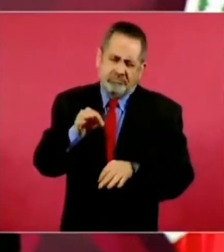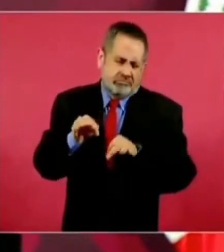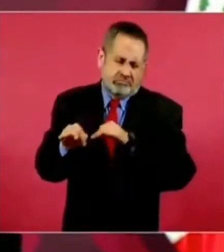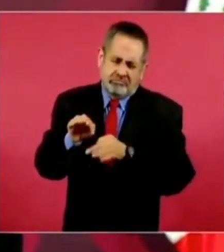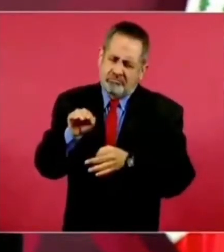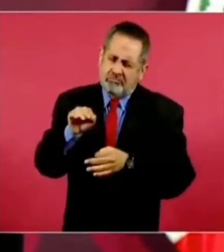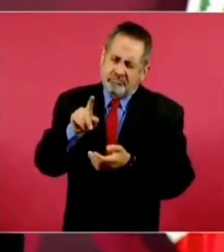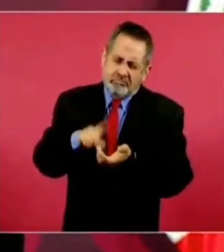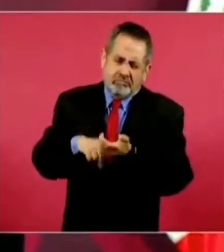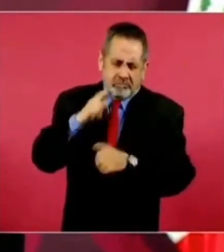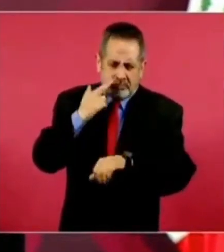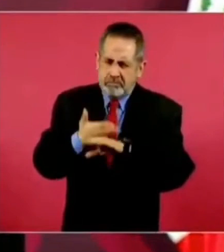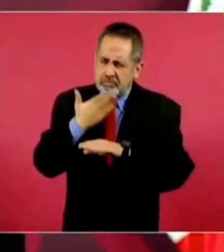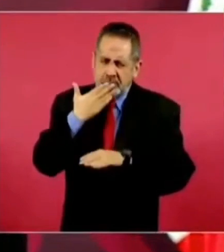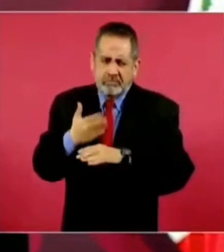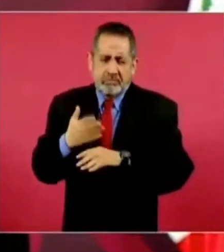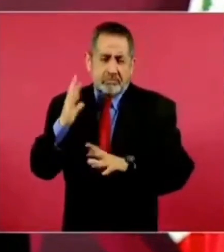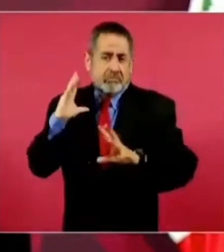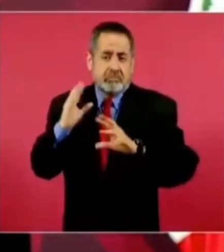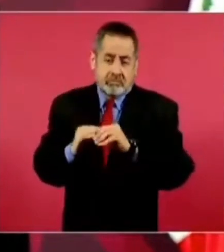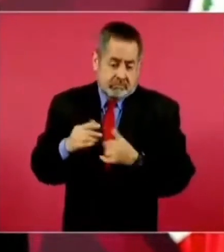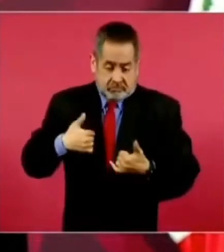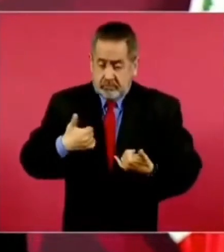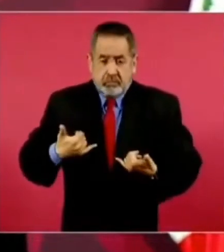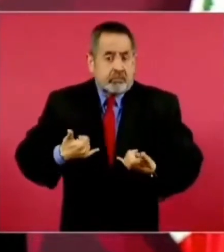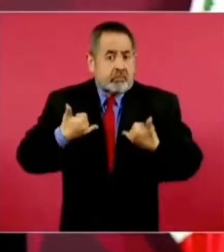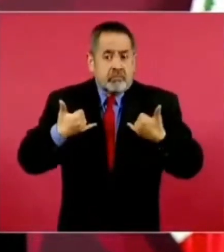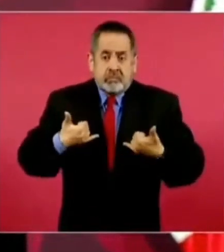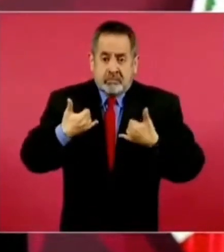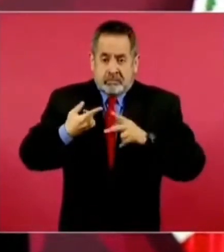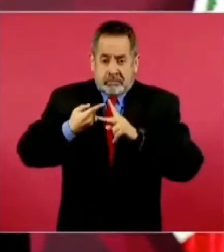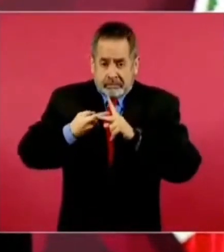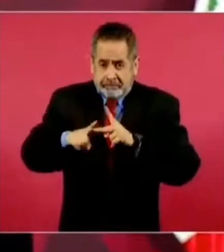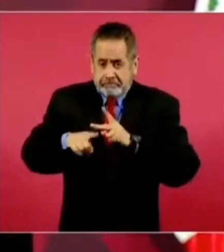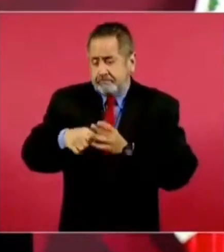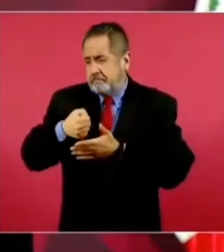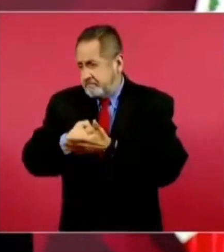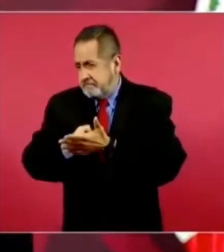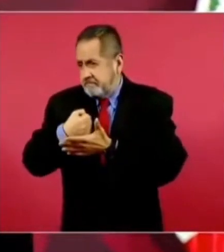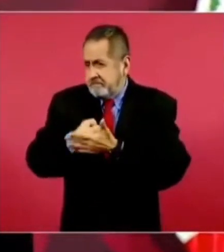desde joven desde